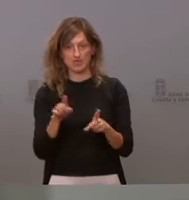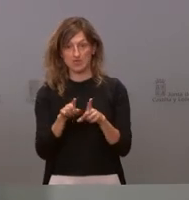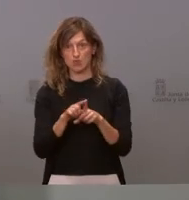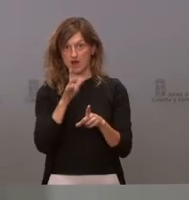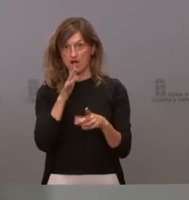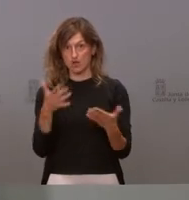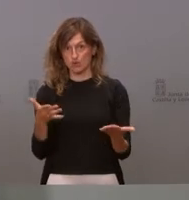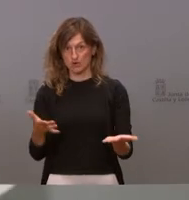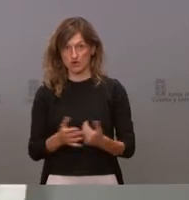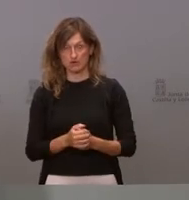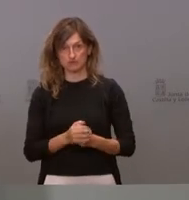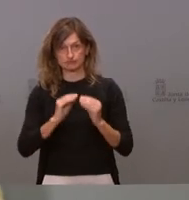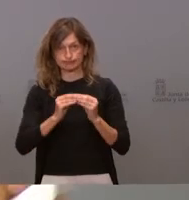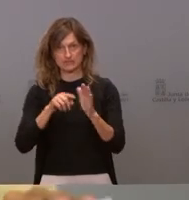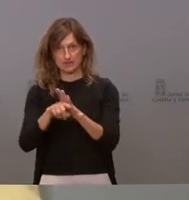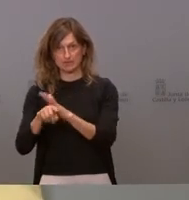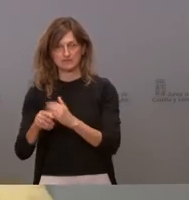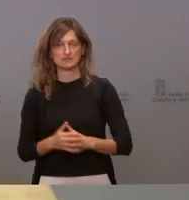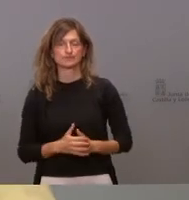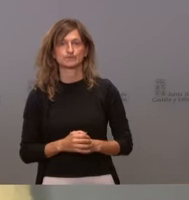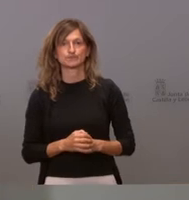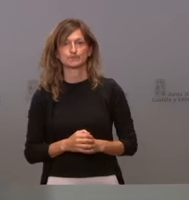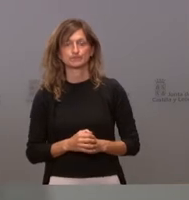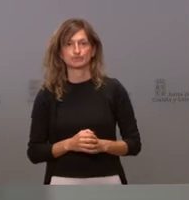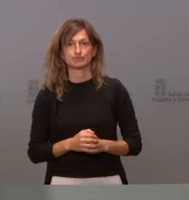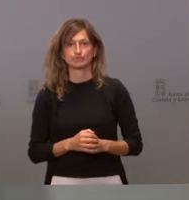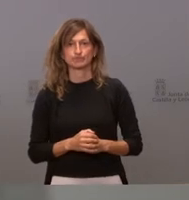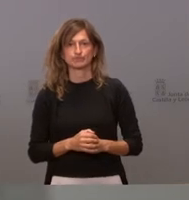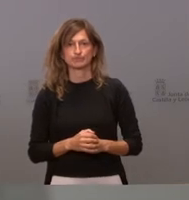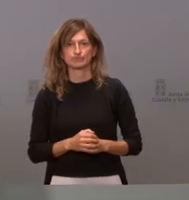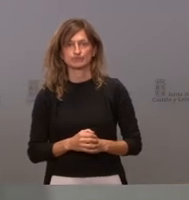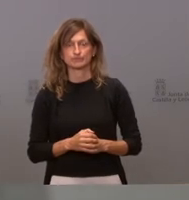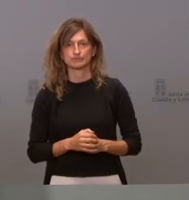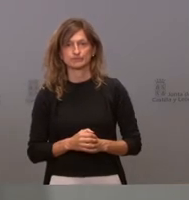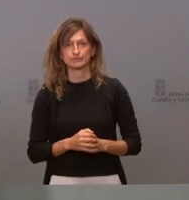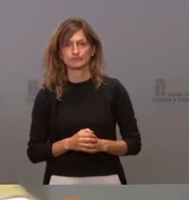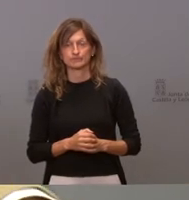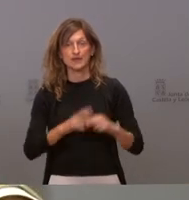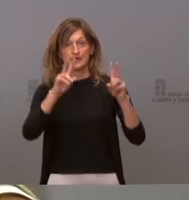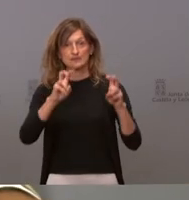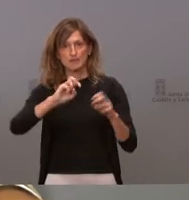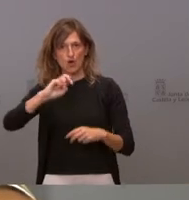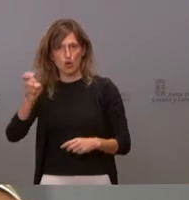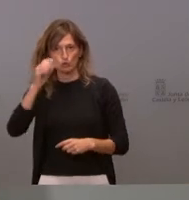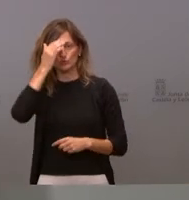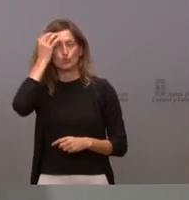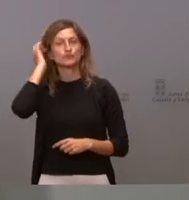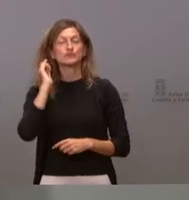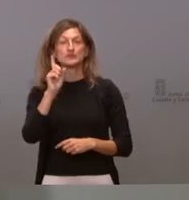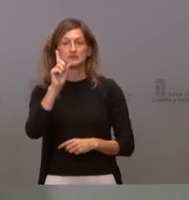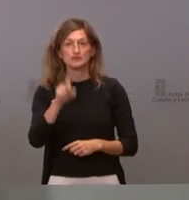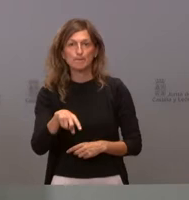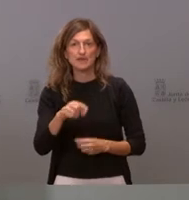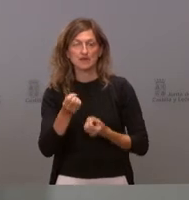en tramitación. Sobre otros asuntos, también se nos ha